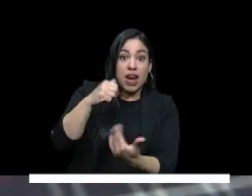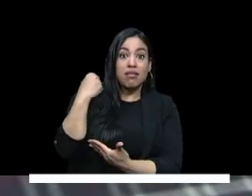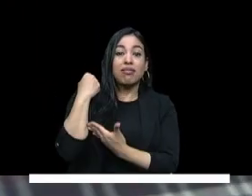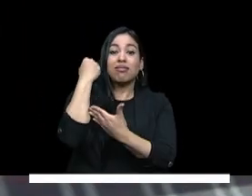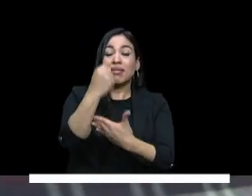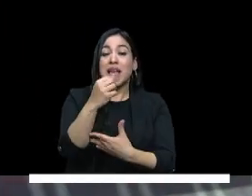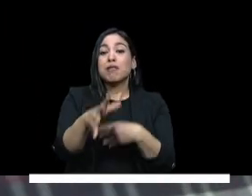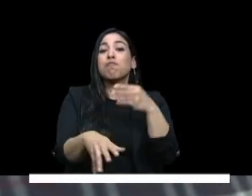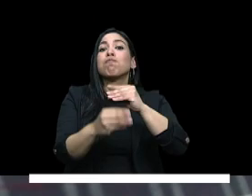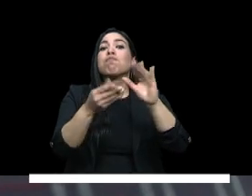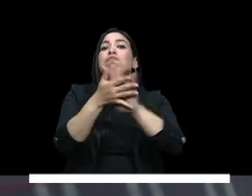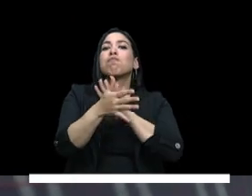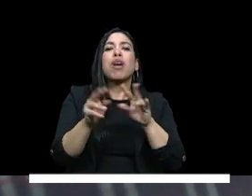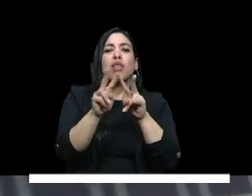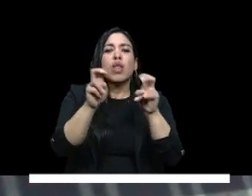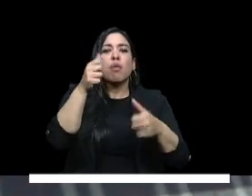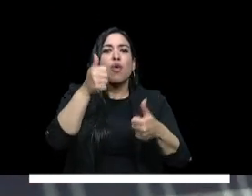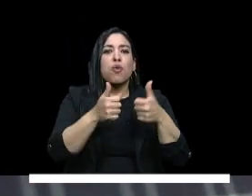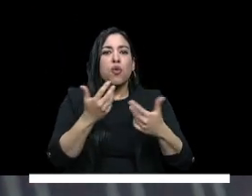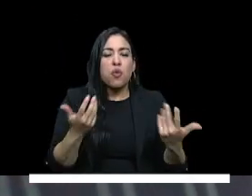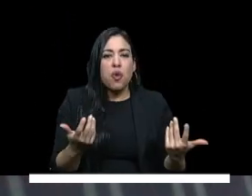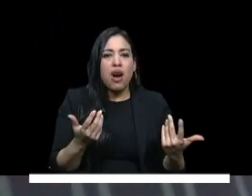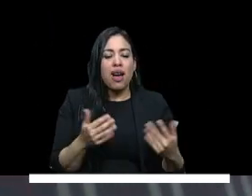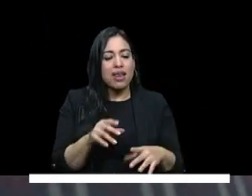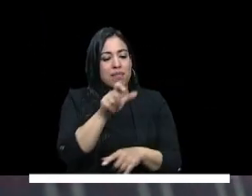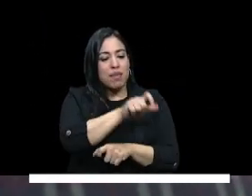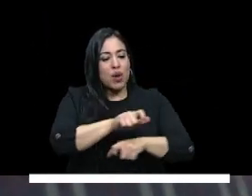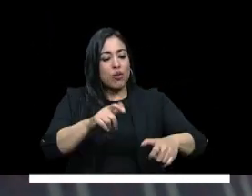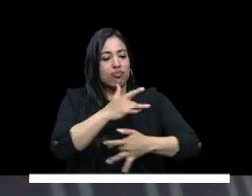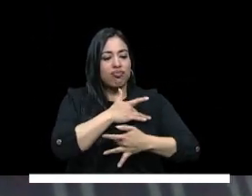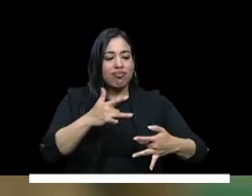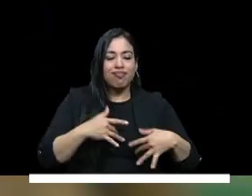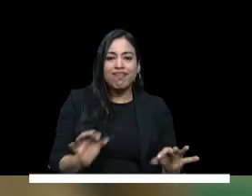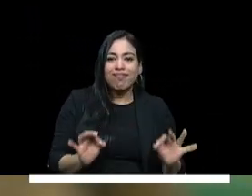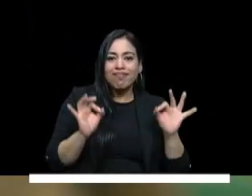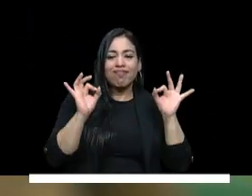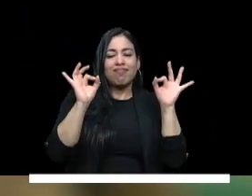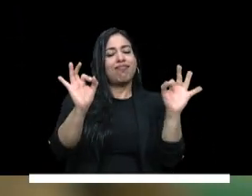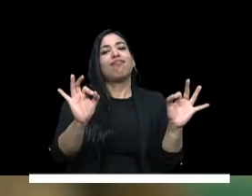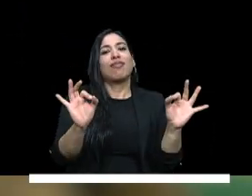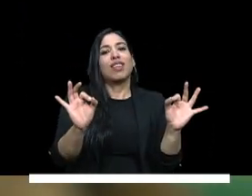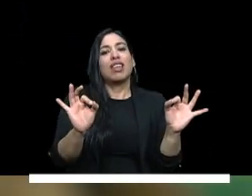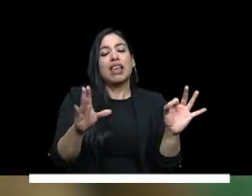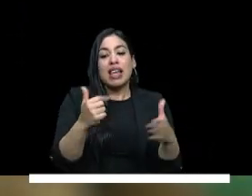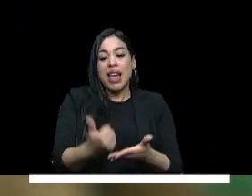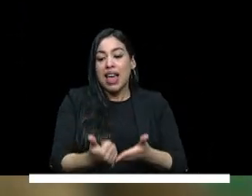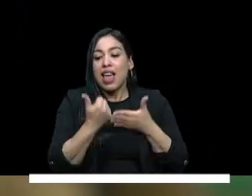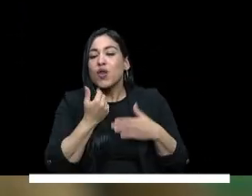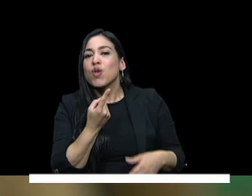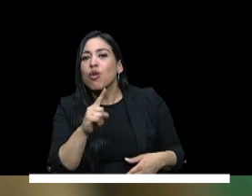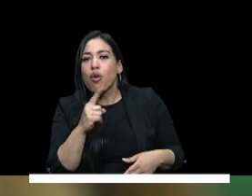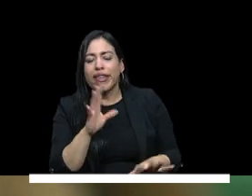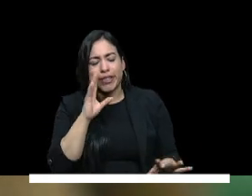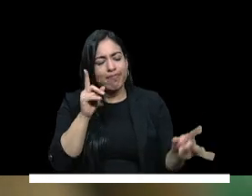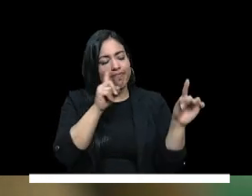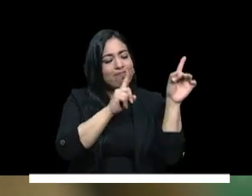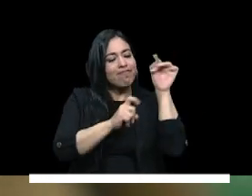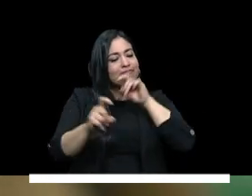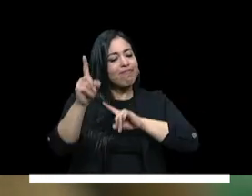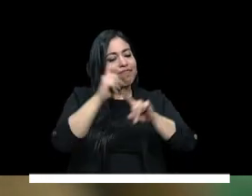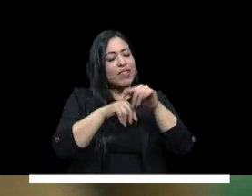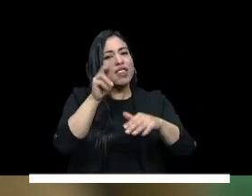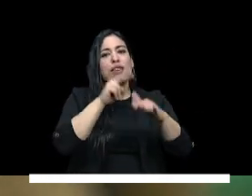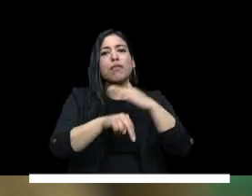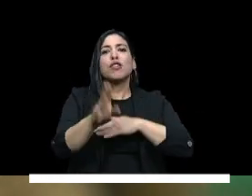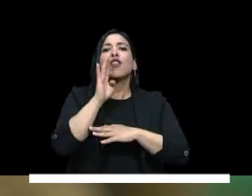y una nueva apuesta por el bienestar y por la calidad nos permite también considerar la